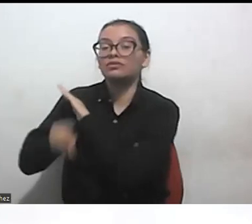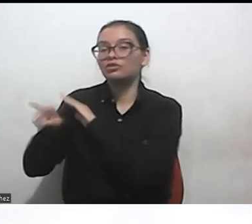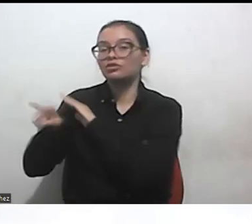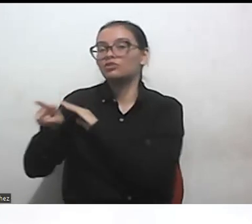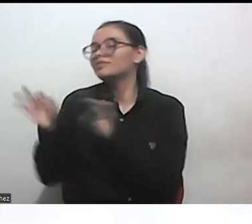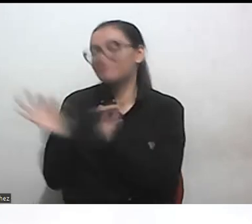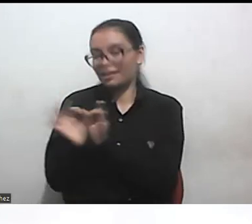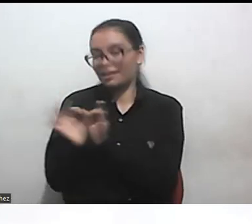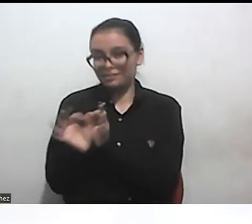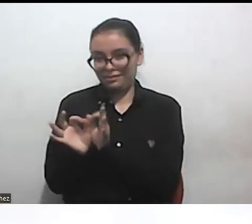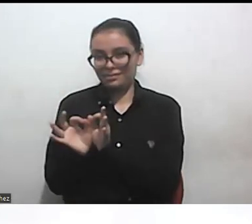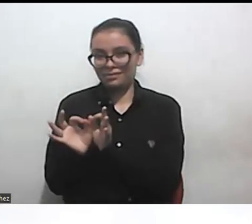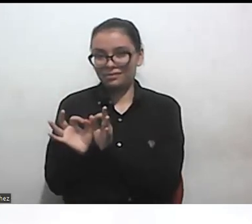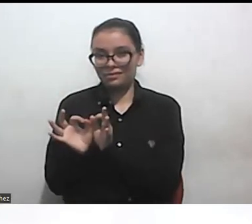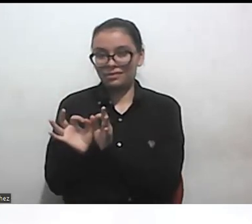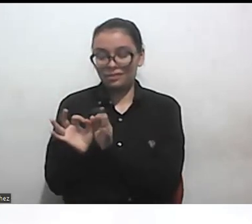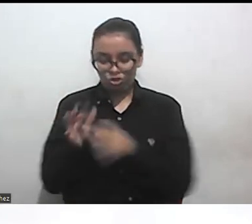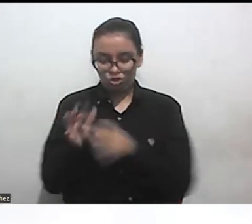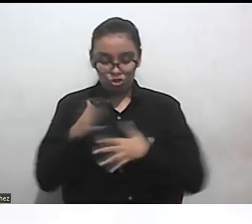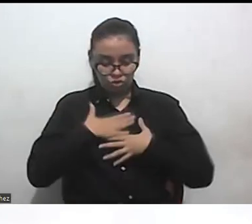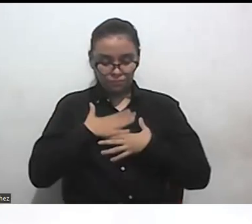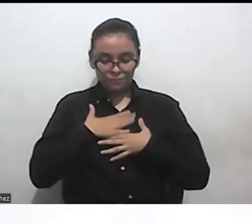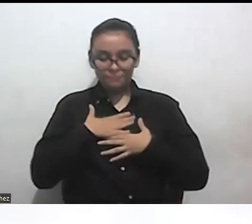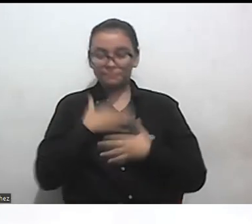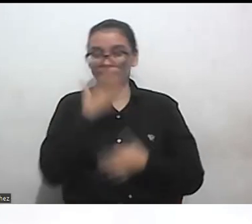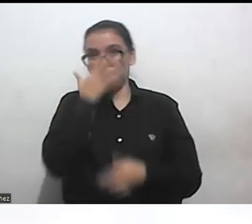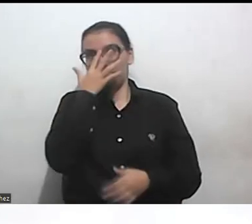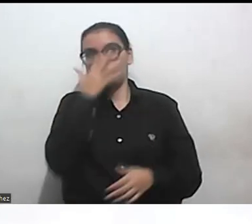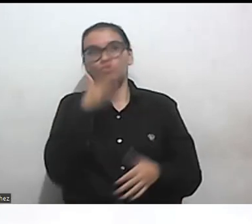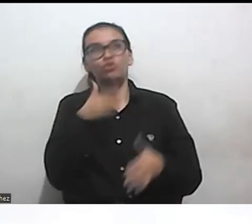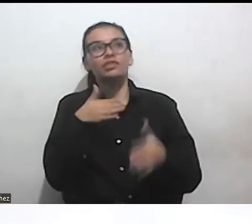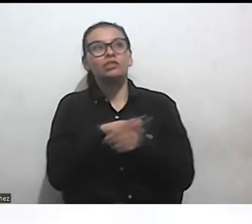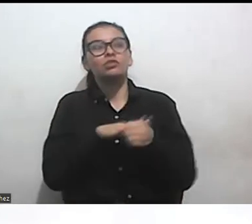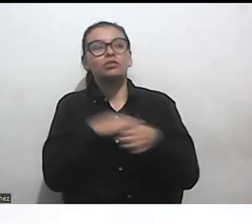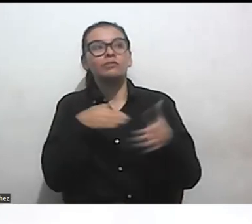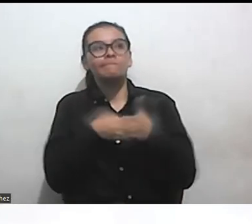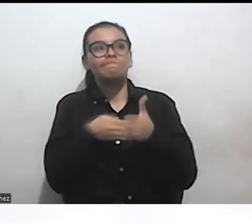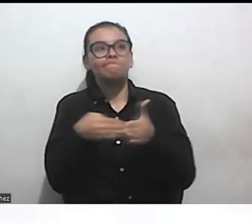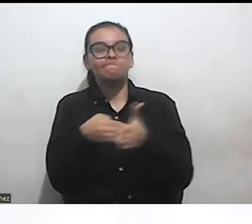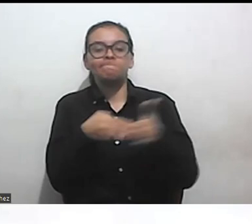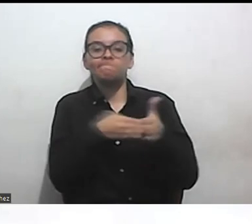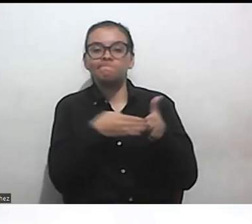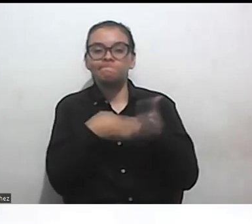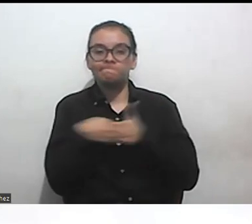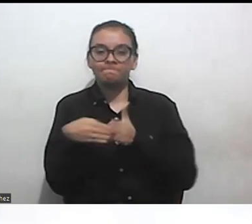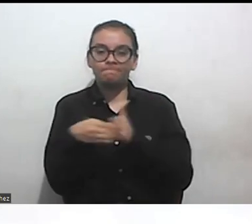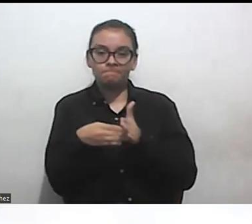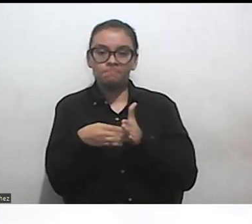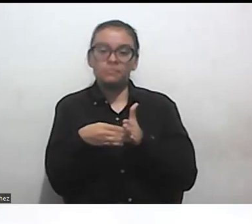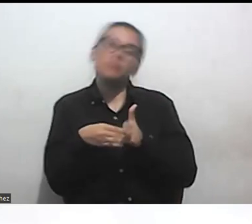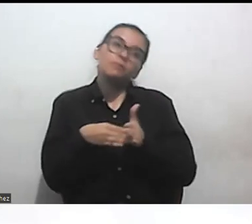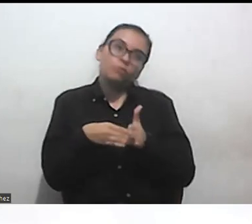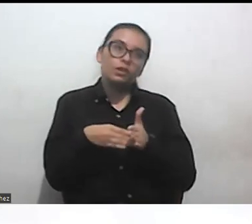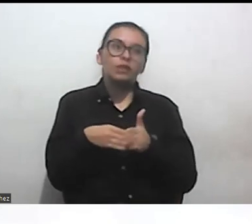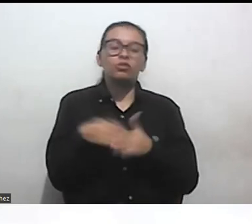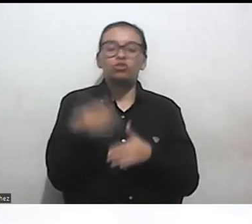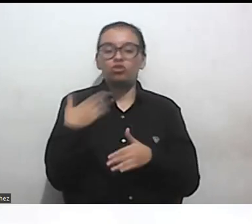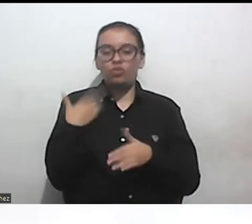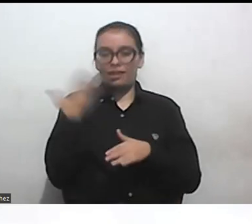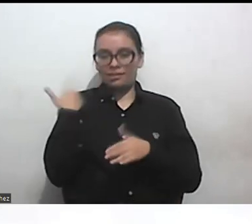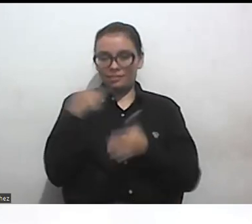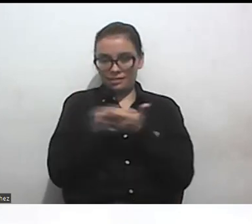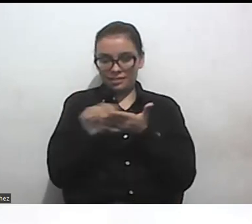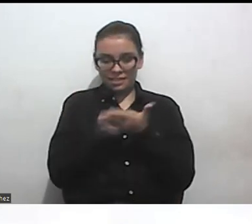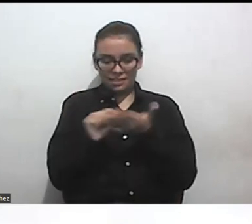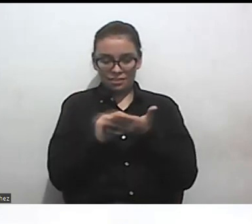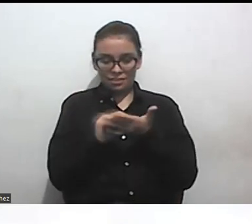yo diría de tensiones creo que bueno de hecho el texto en el que escribí allí en